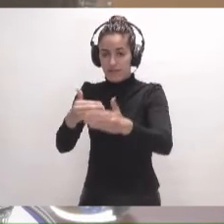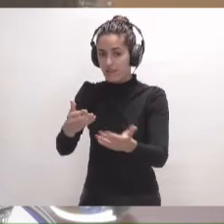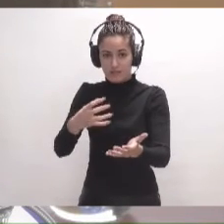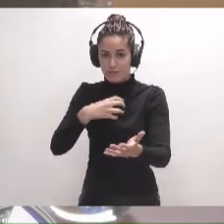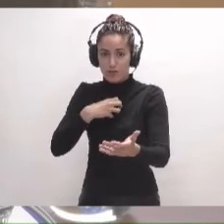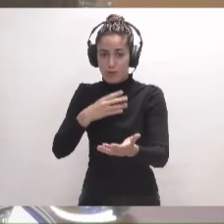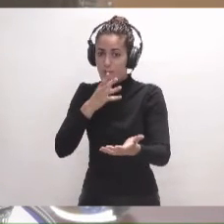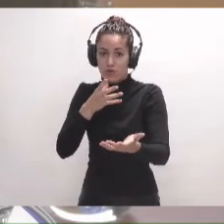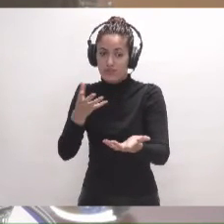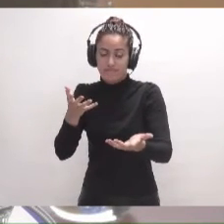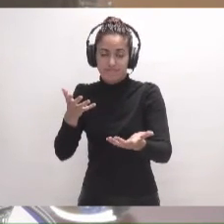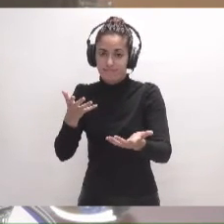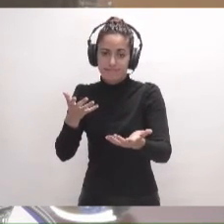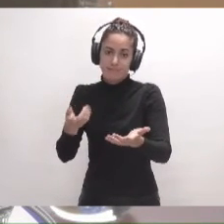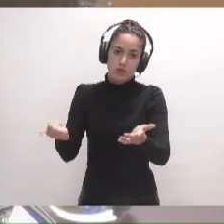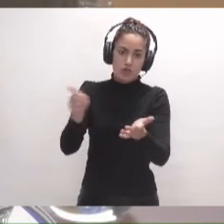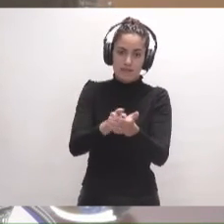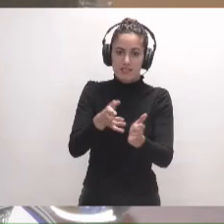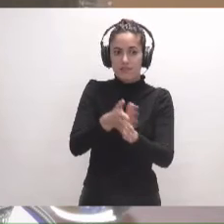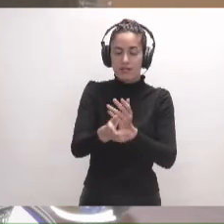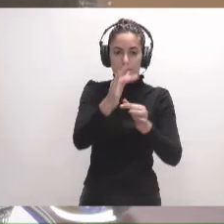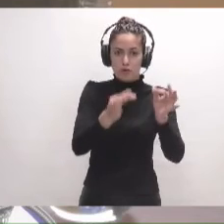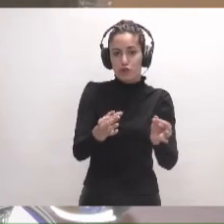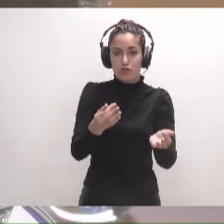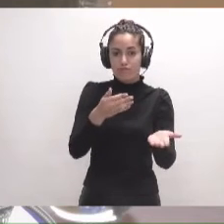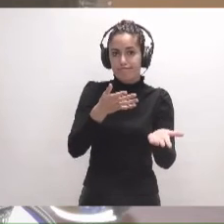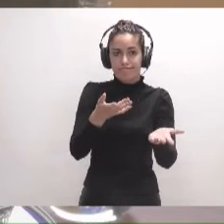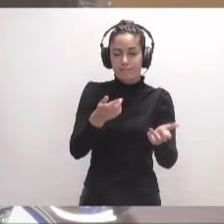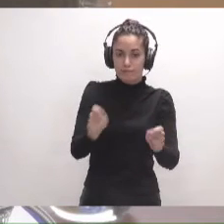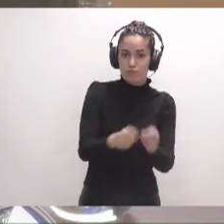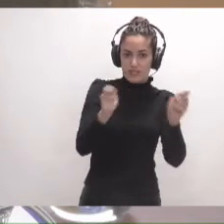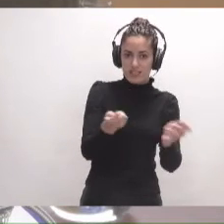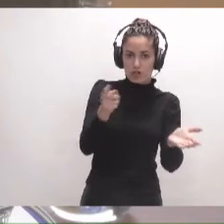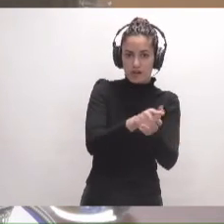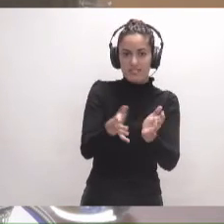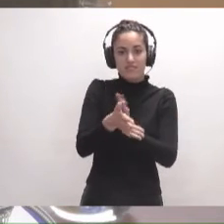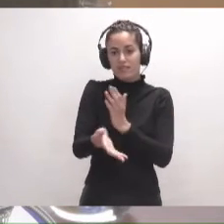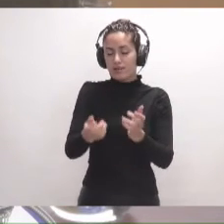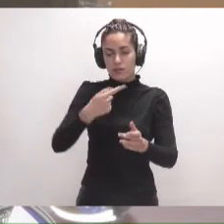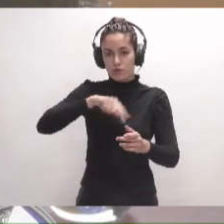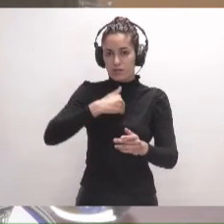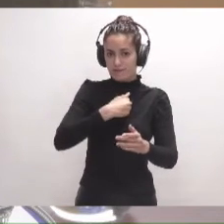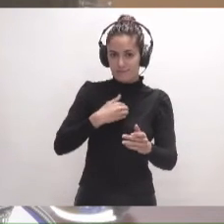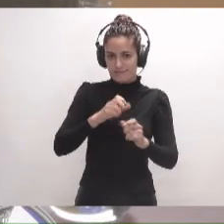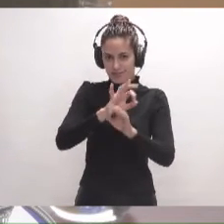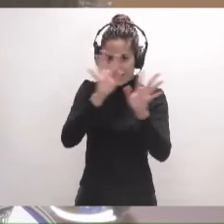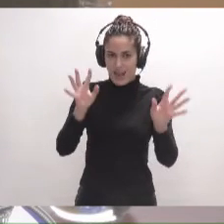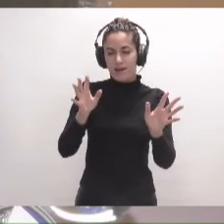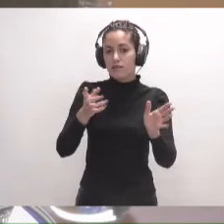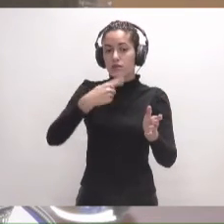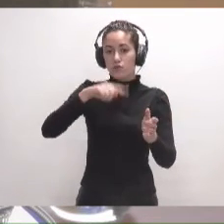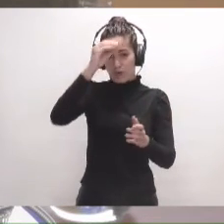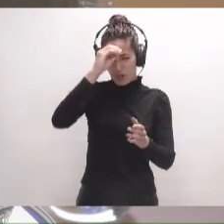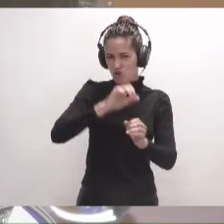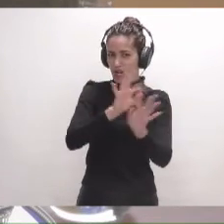que volverse a poner a publicitar el presupuesto. Con lo cual, creo que nuestra posición queda clara. También es verdad que nuestra posición queda